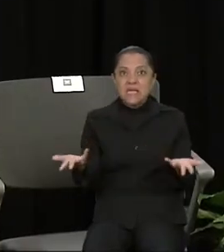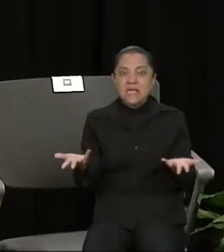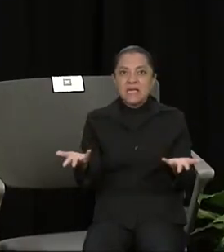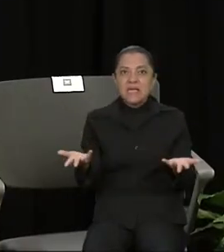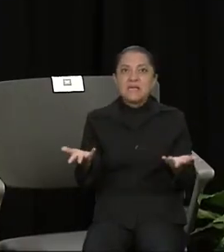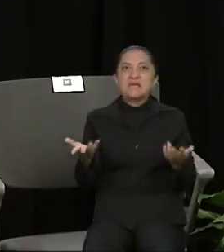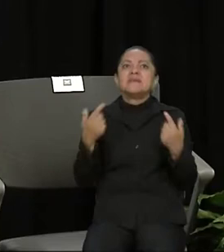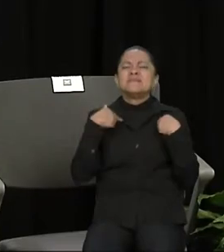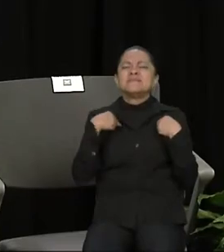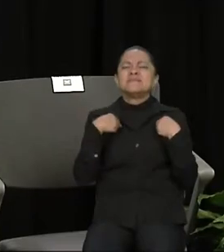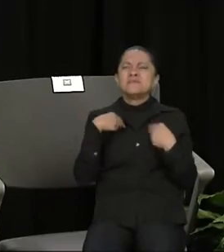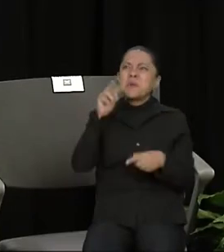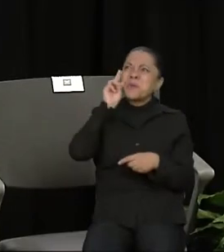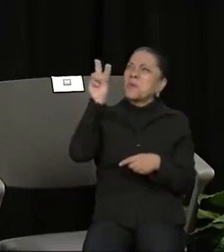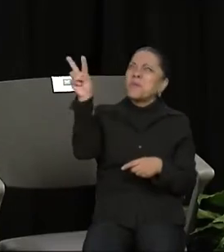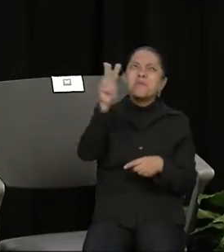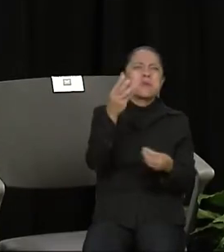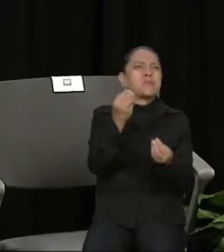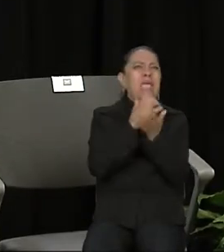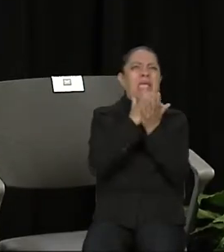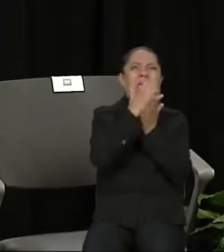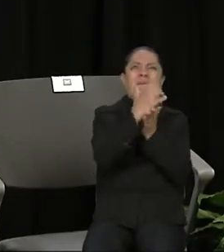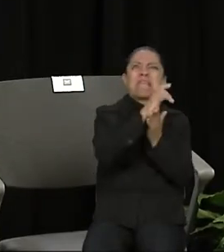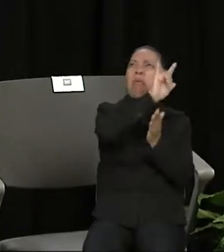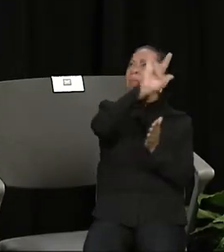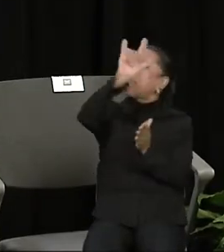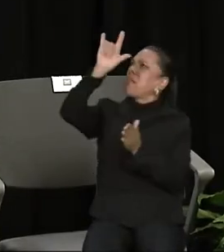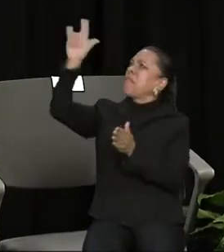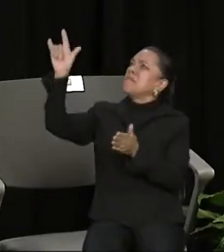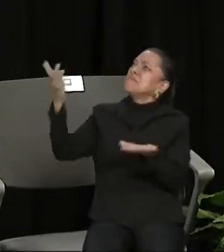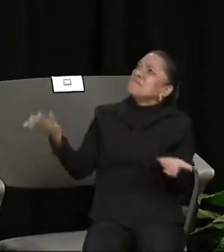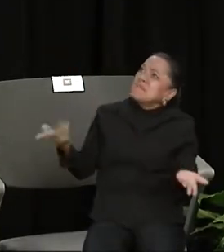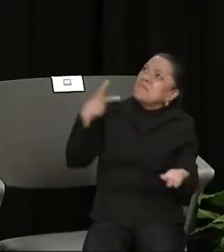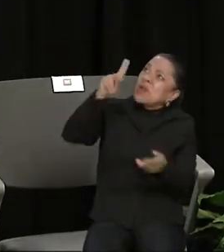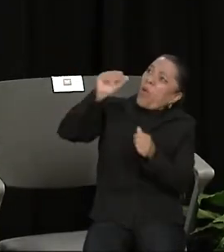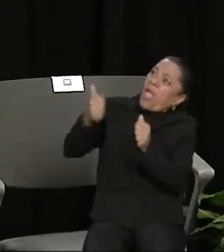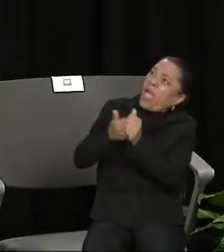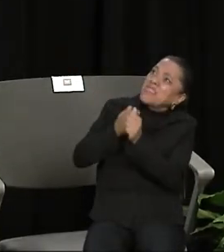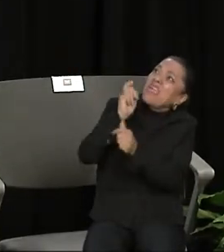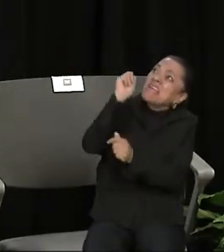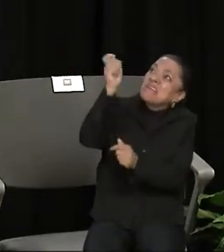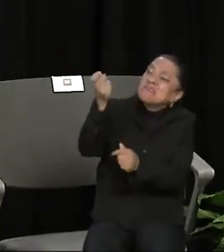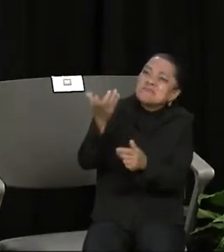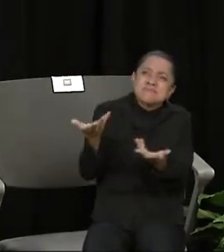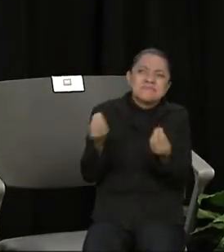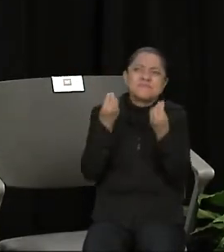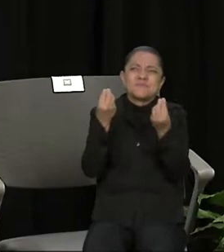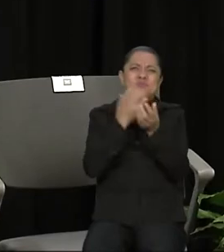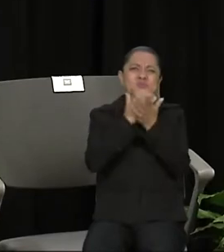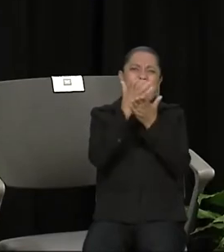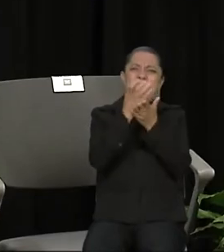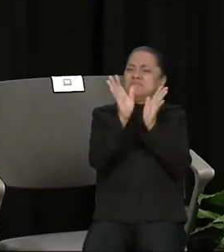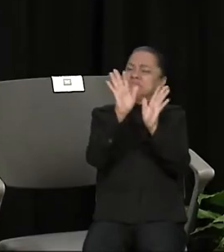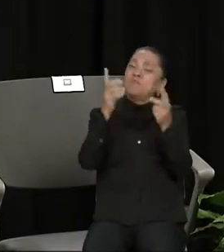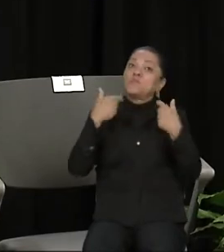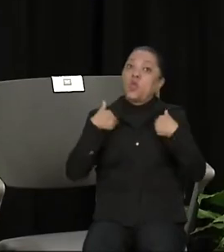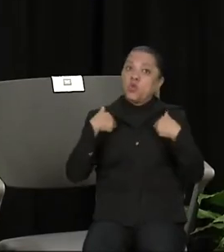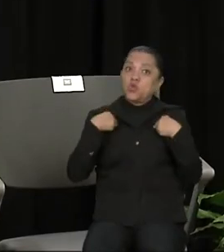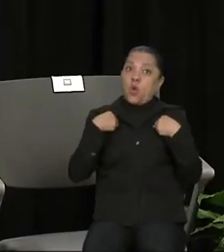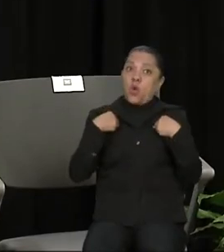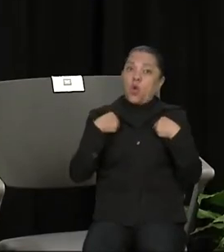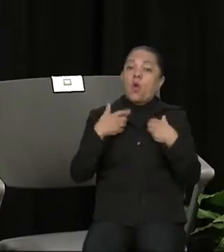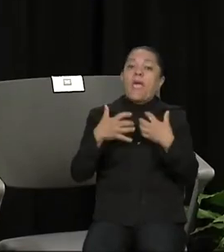de mantas, que no nos dice nada de qué está detrás. Yo les puedo platicar que yo soy ciudadano, yo soy empresario,